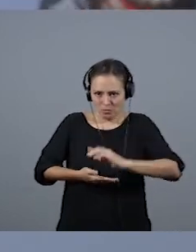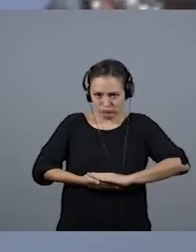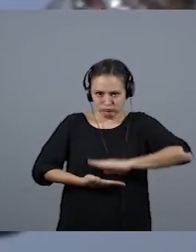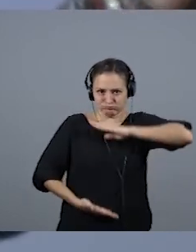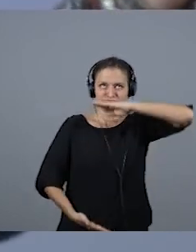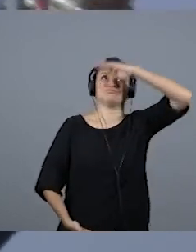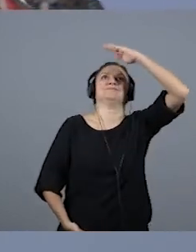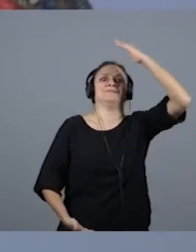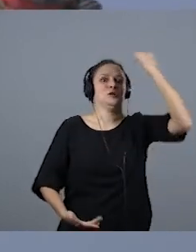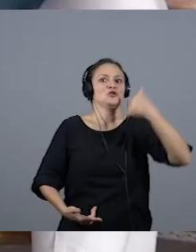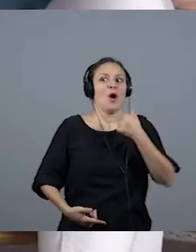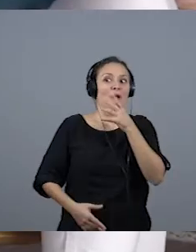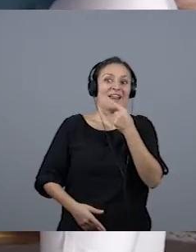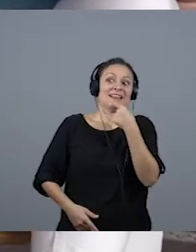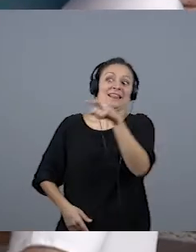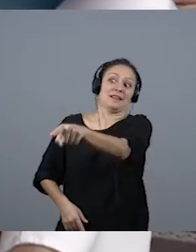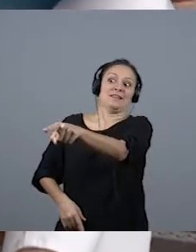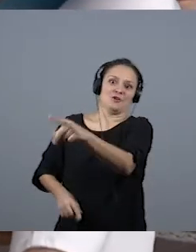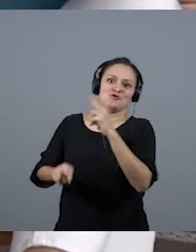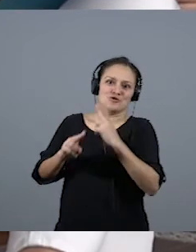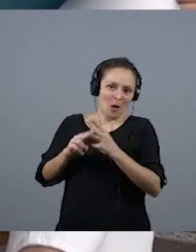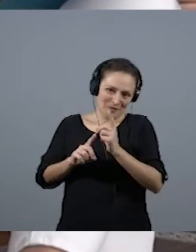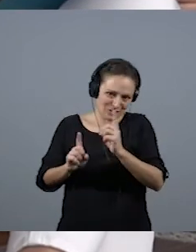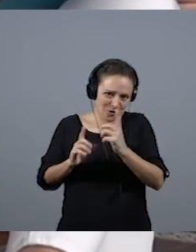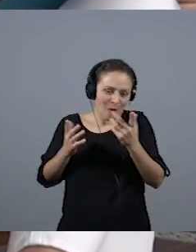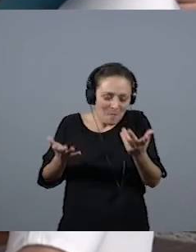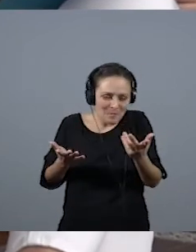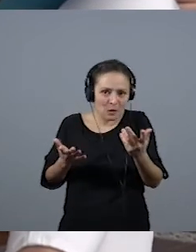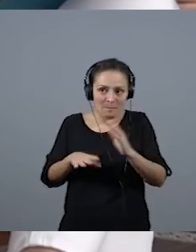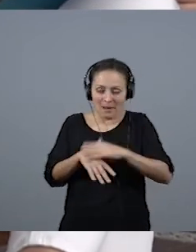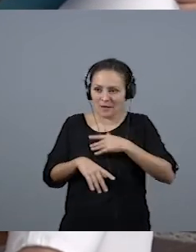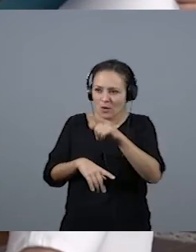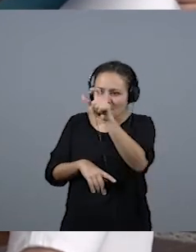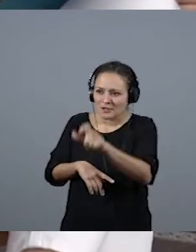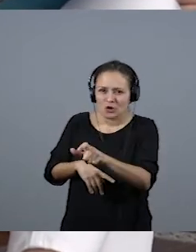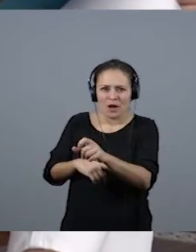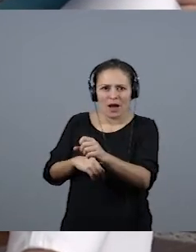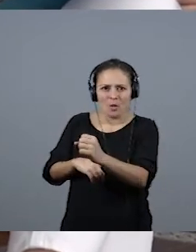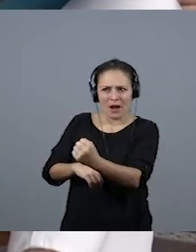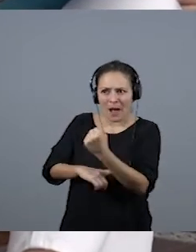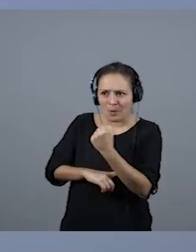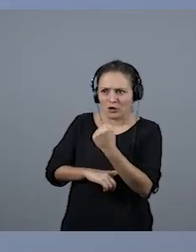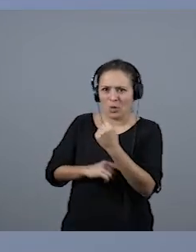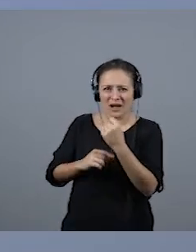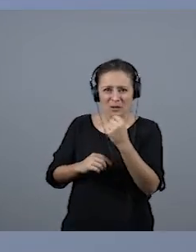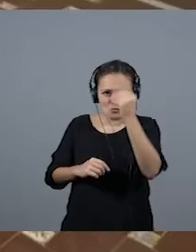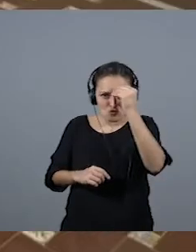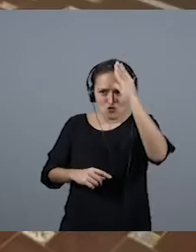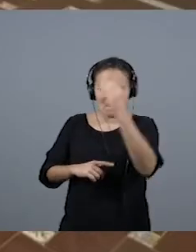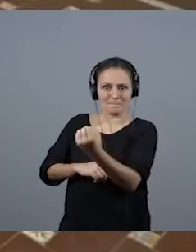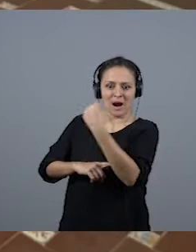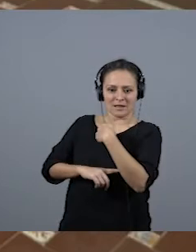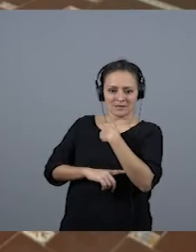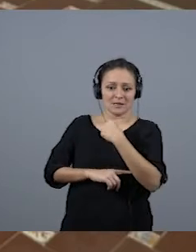no la voy a señalar, pero para mí fue un punto de apoyo extraordinario encontrarme con alguien que entendiera más que yo. que Bea también lo vivía.